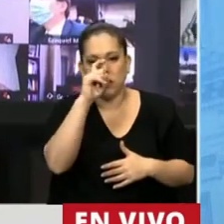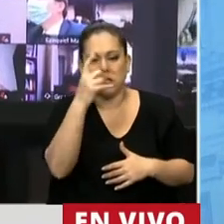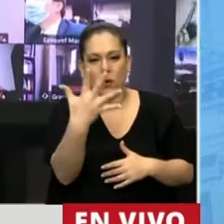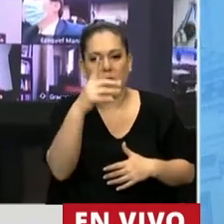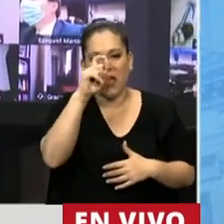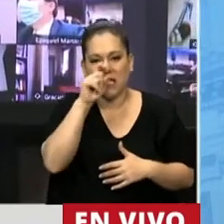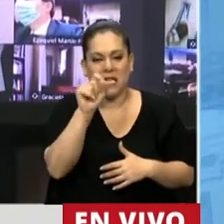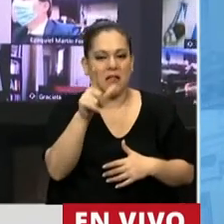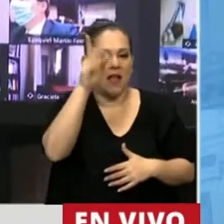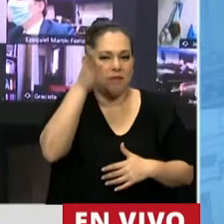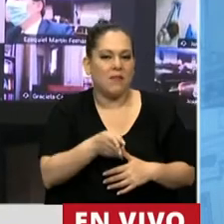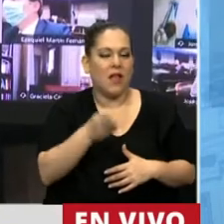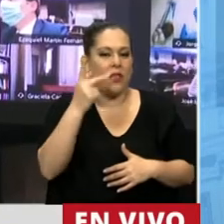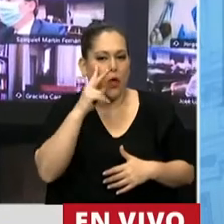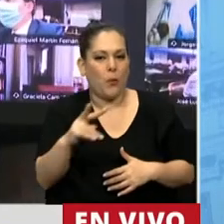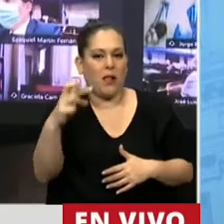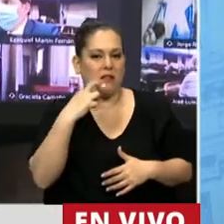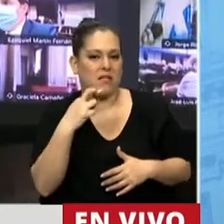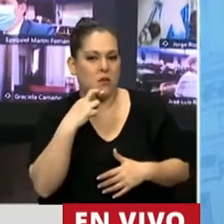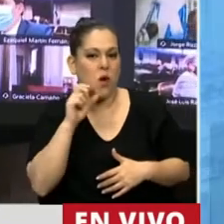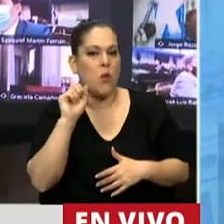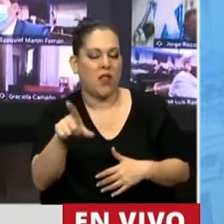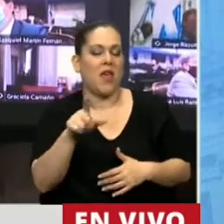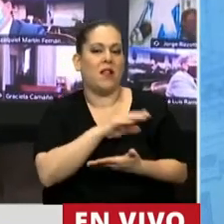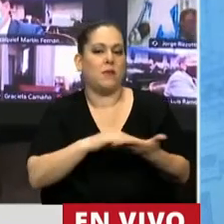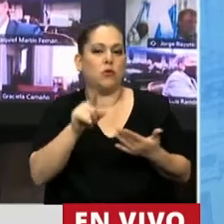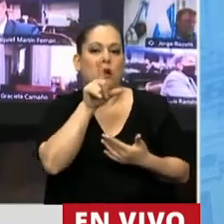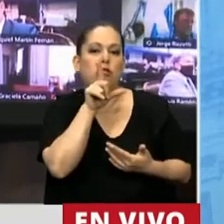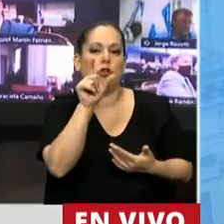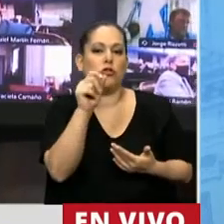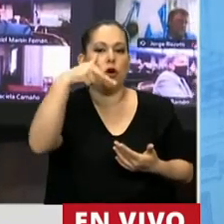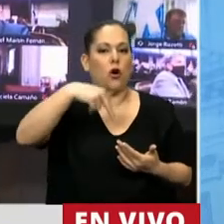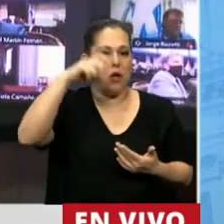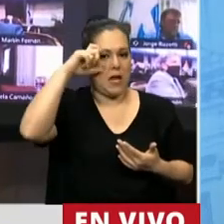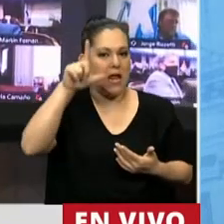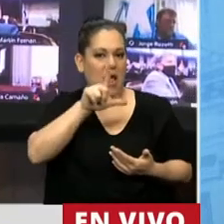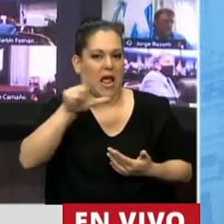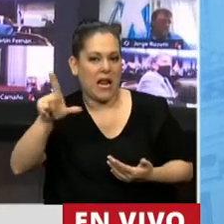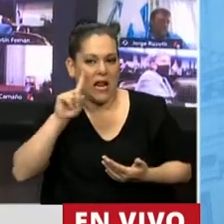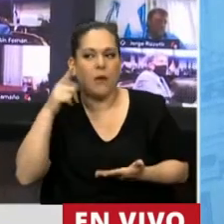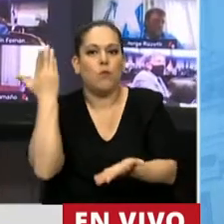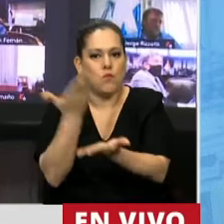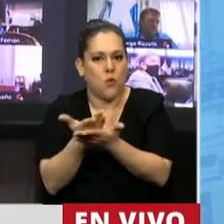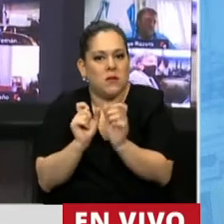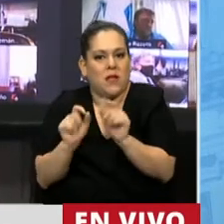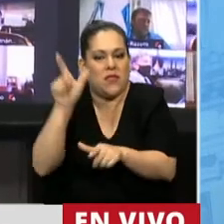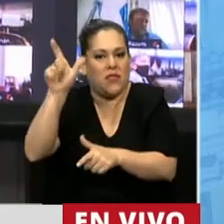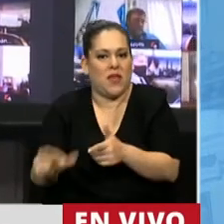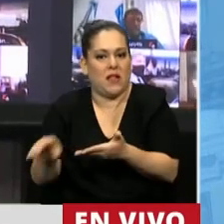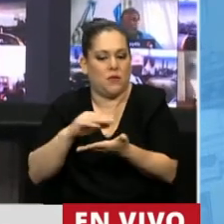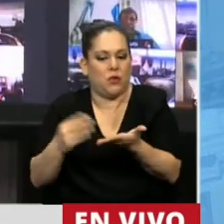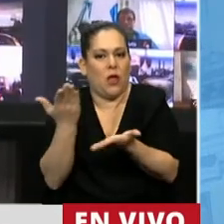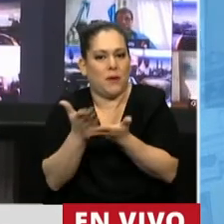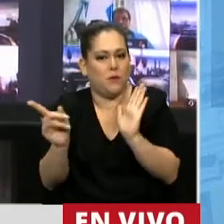de 2019 del diputado Pablo Gabriel Tonelli que proponemos que sea en este apartamento del reglamento, sea tratado